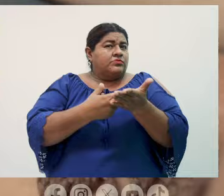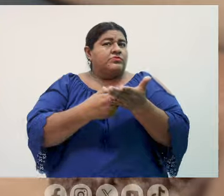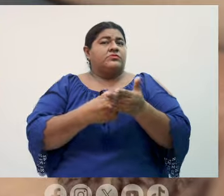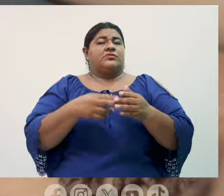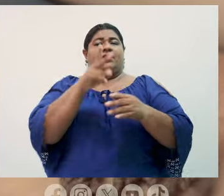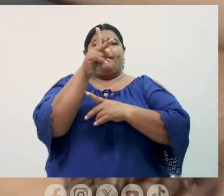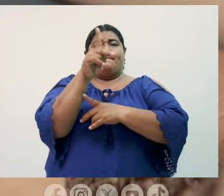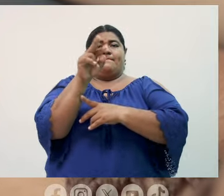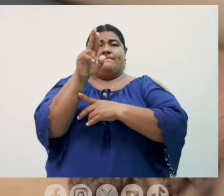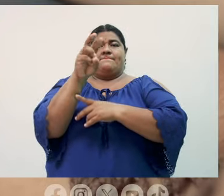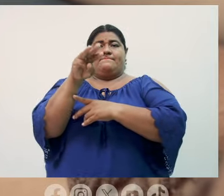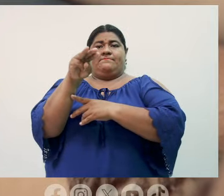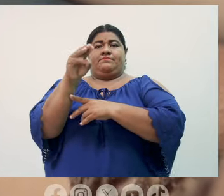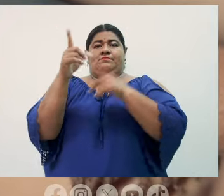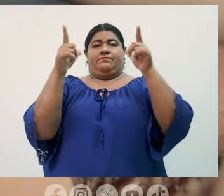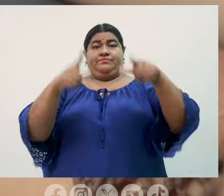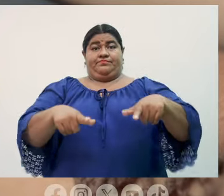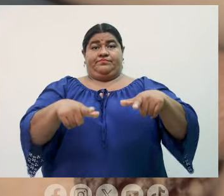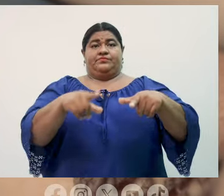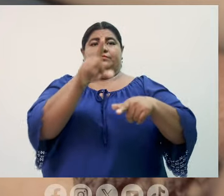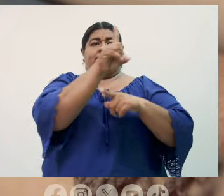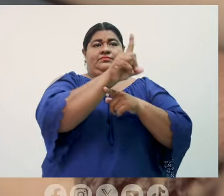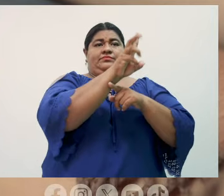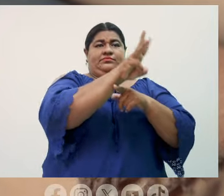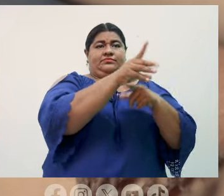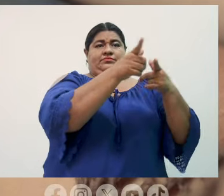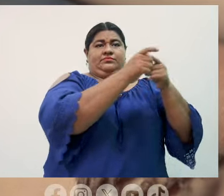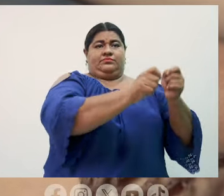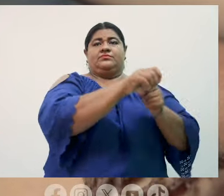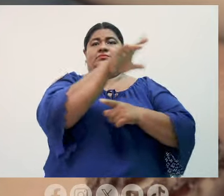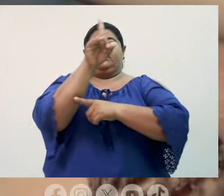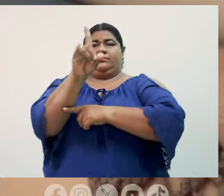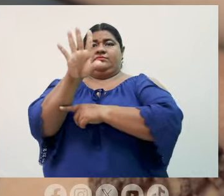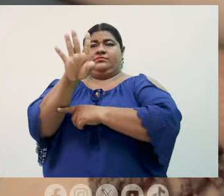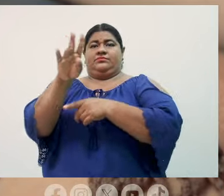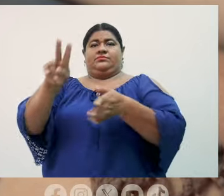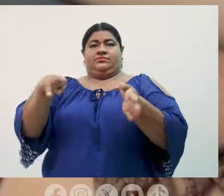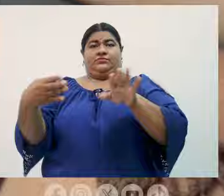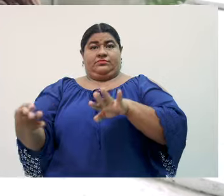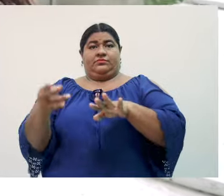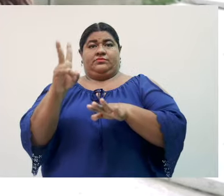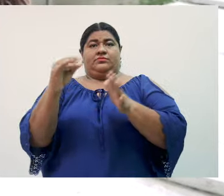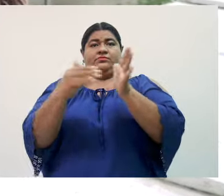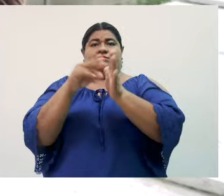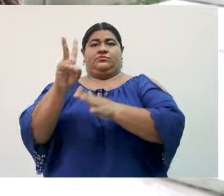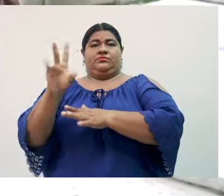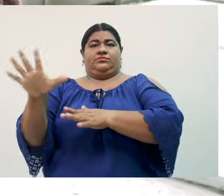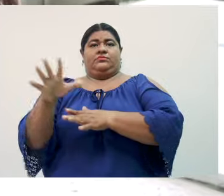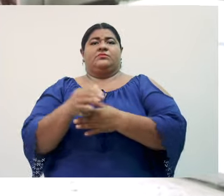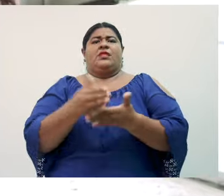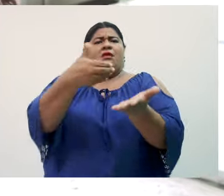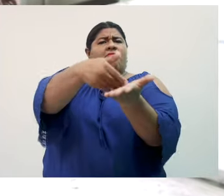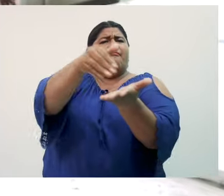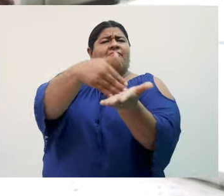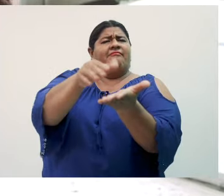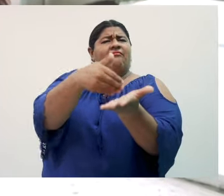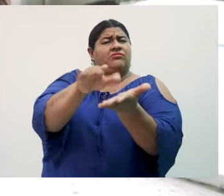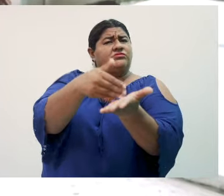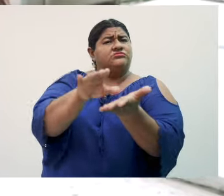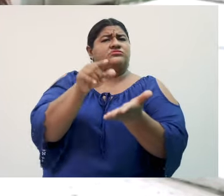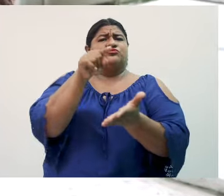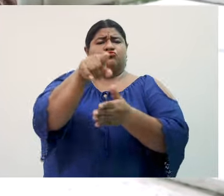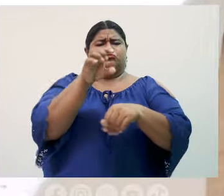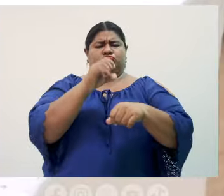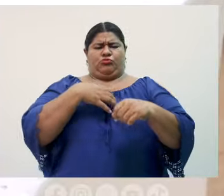la prematrícula en línea del 13 de octubre al 14 de noviembre del 2024 y realiza de manera fácil y